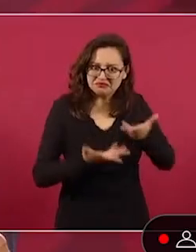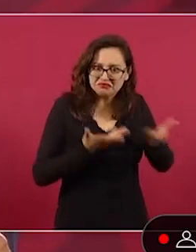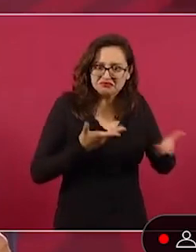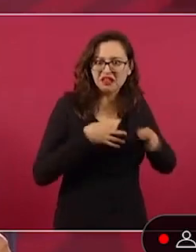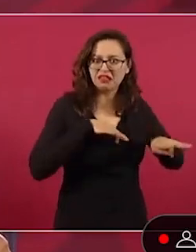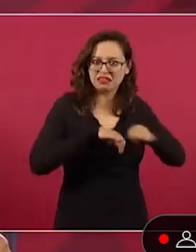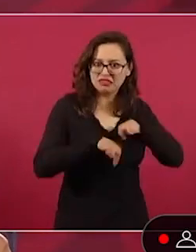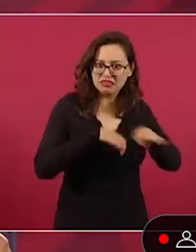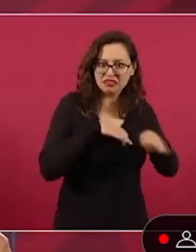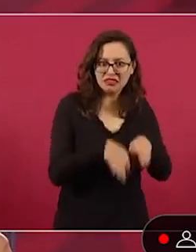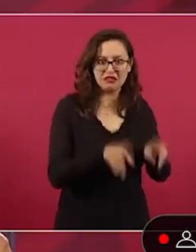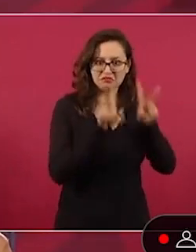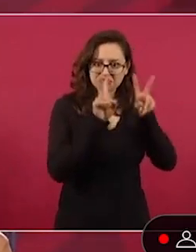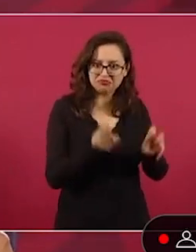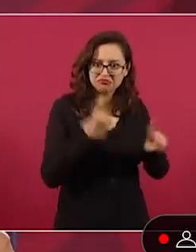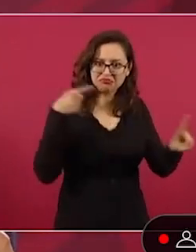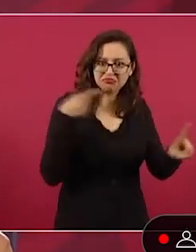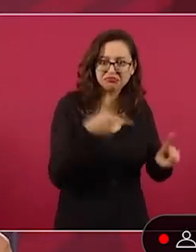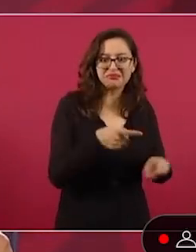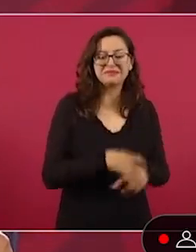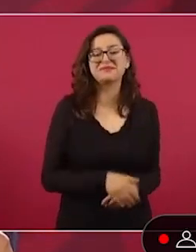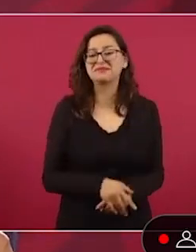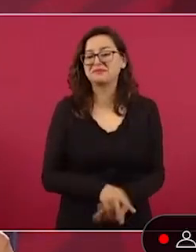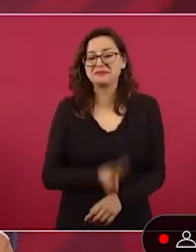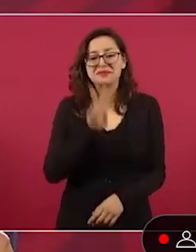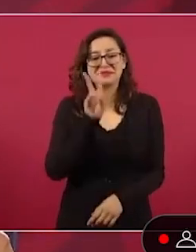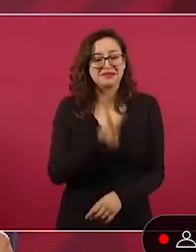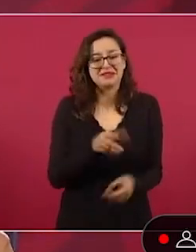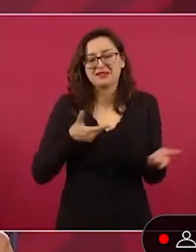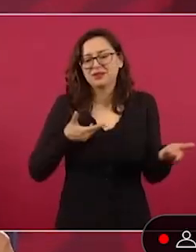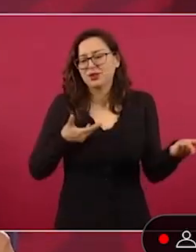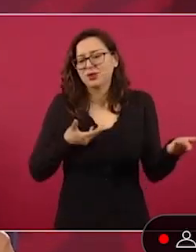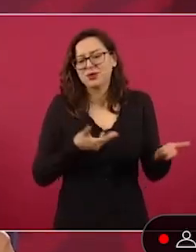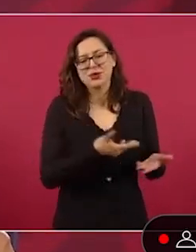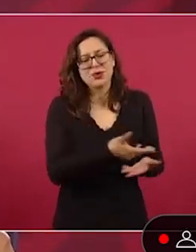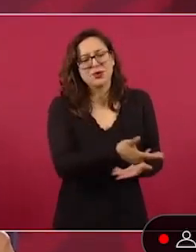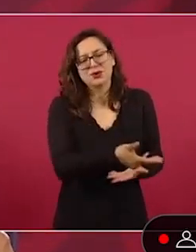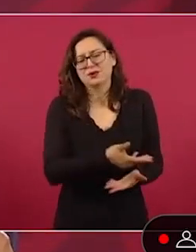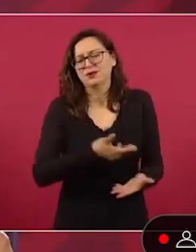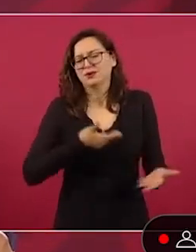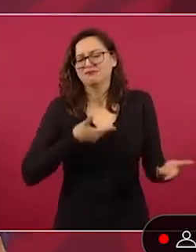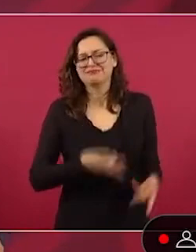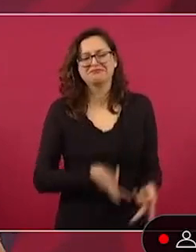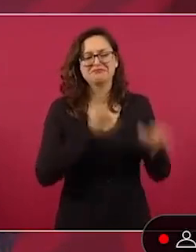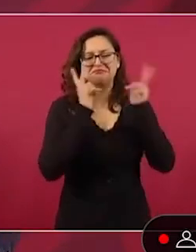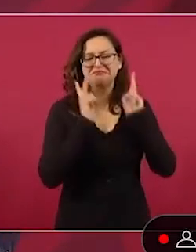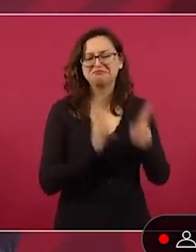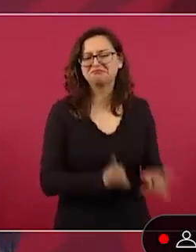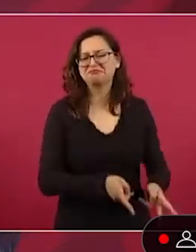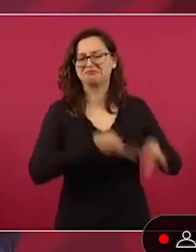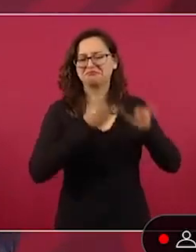Y fue muy fraterna la conversación. Bueno,